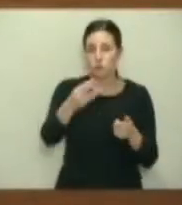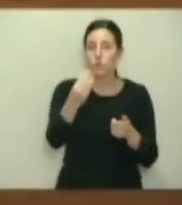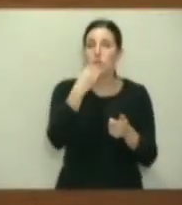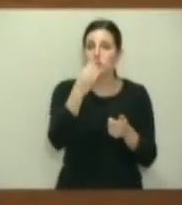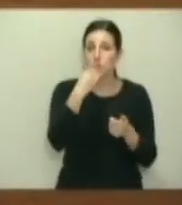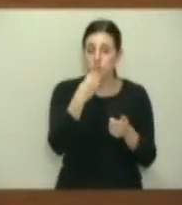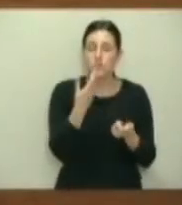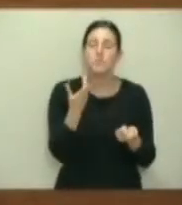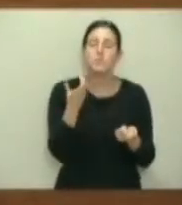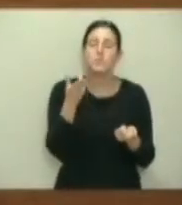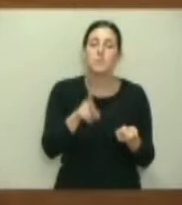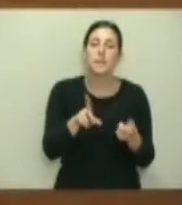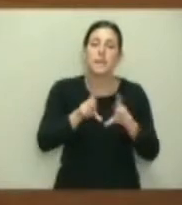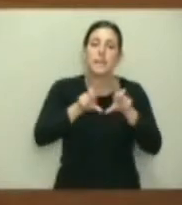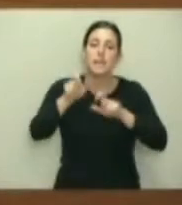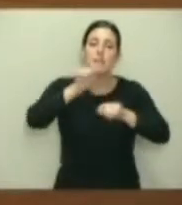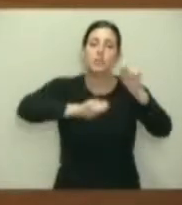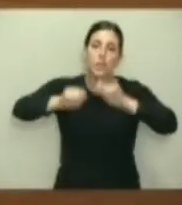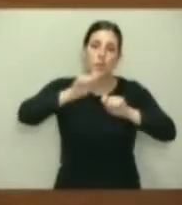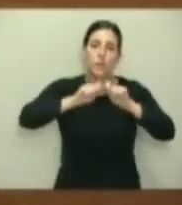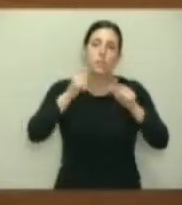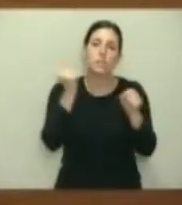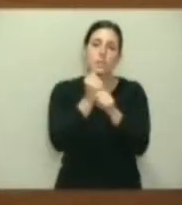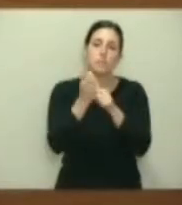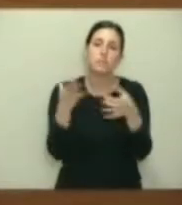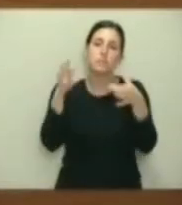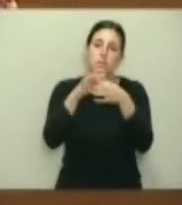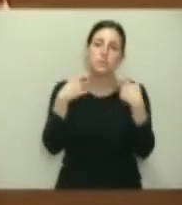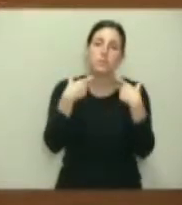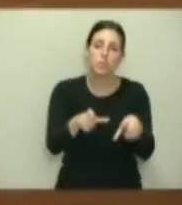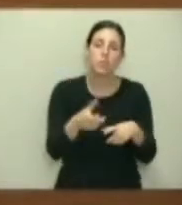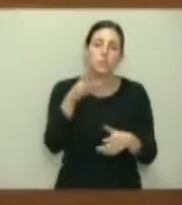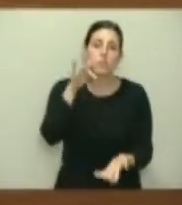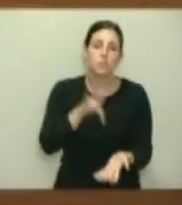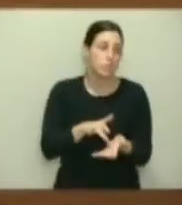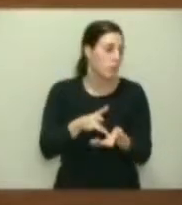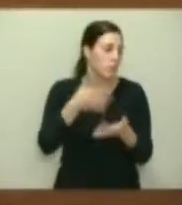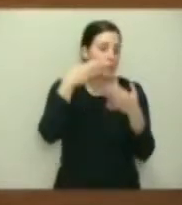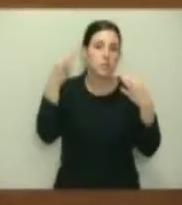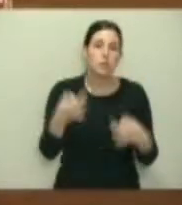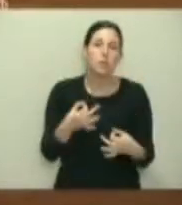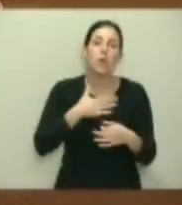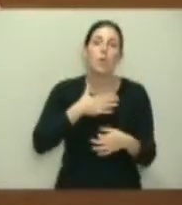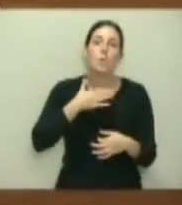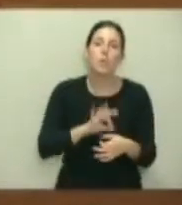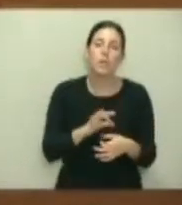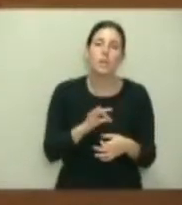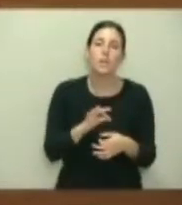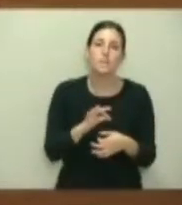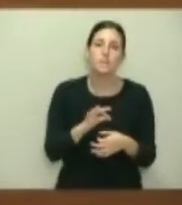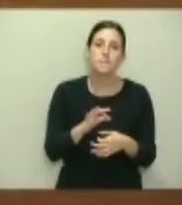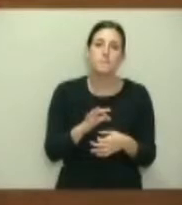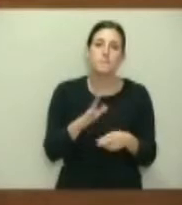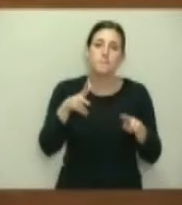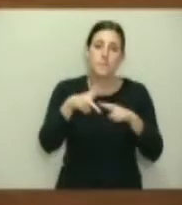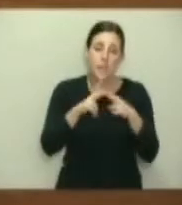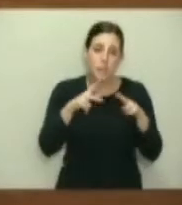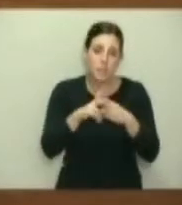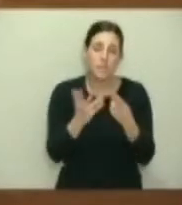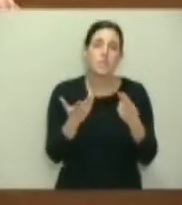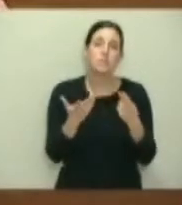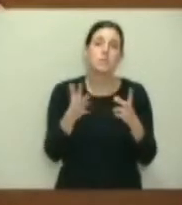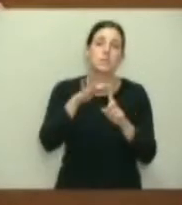y asociaciones que trabajan en este sector y donde seguramente que ahí se podrían establecer una serie de mecanismos